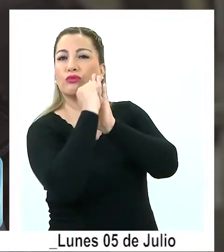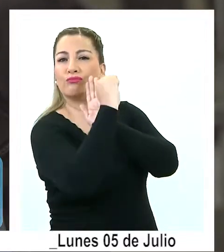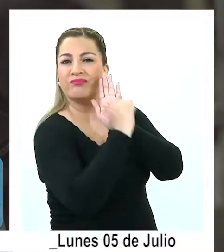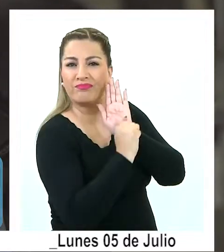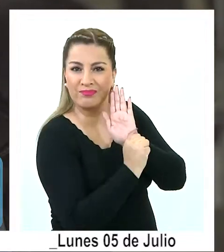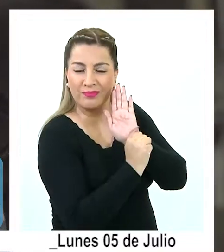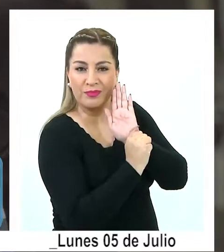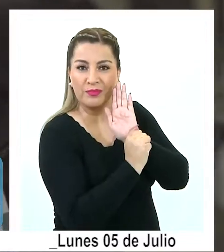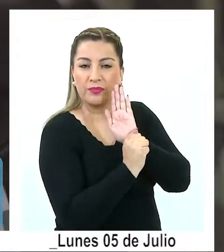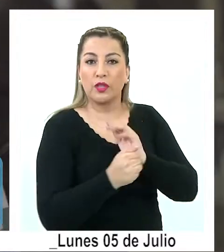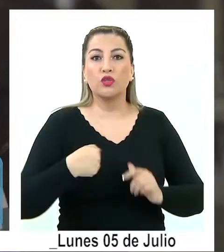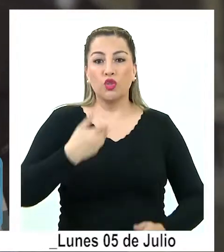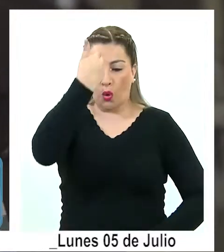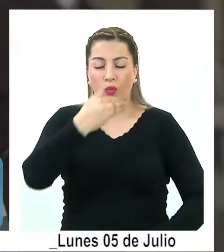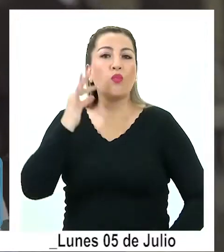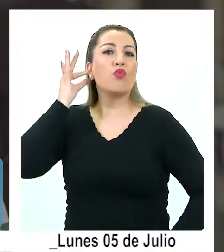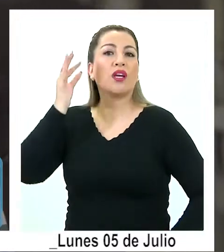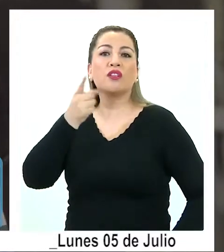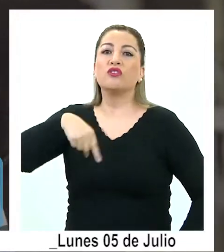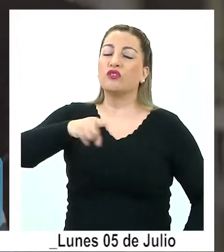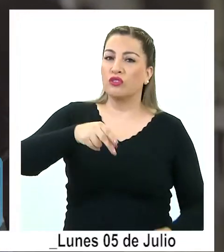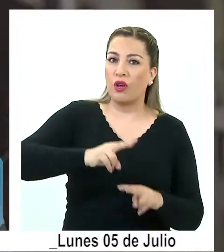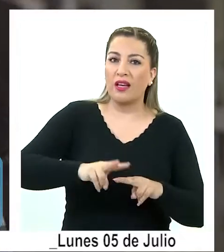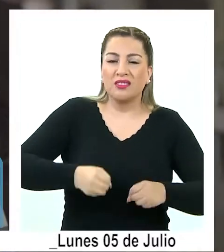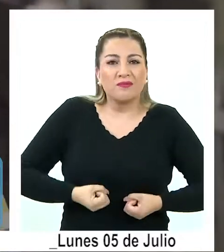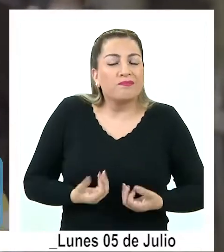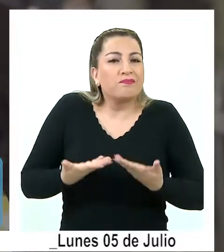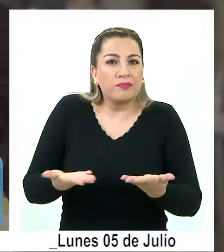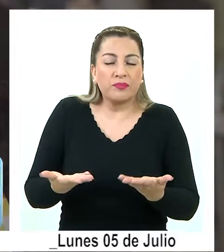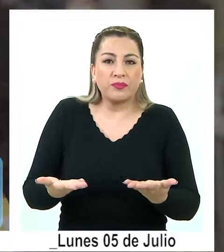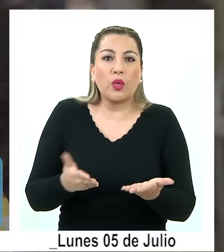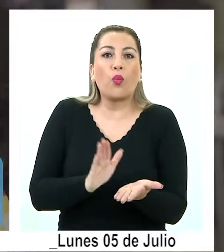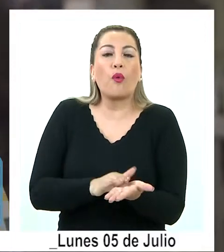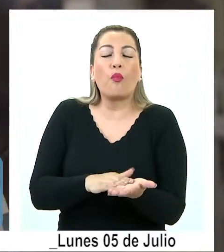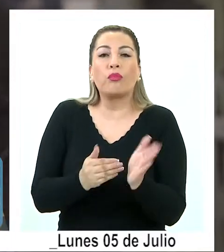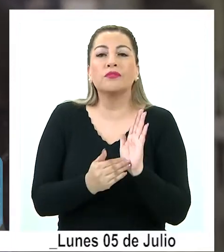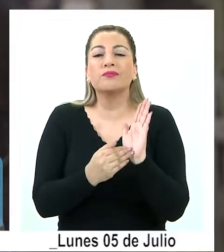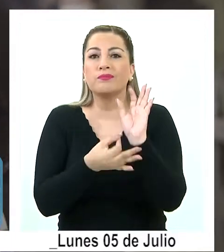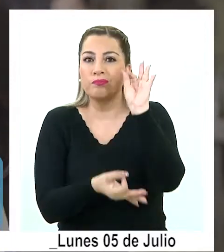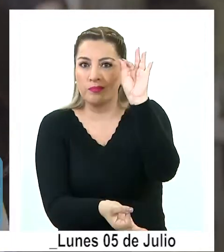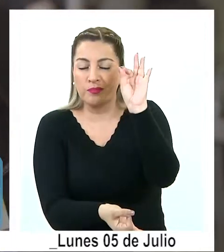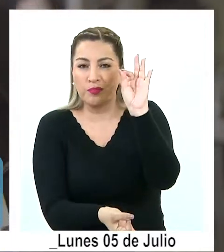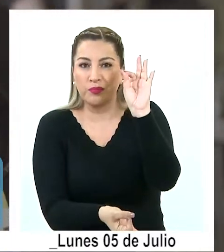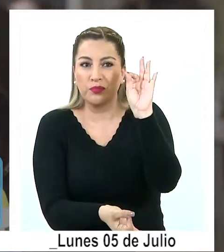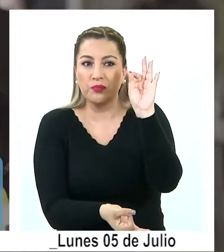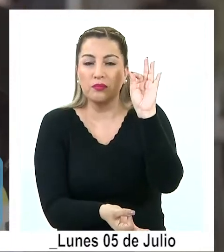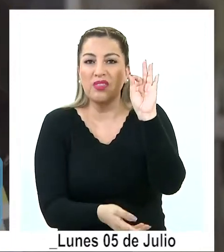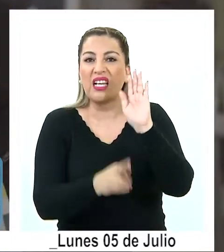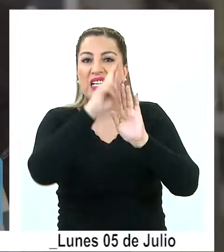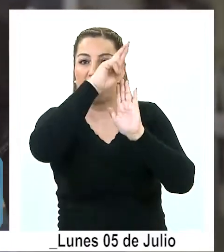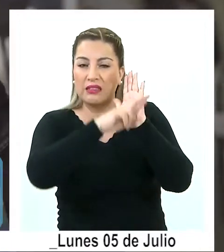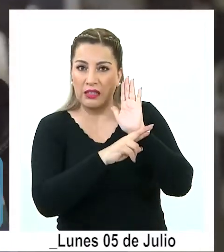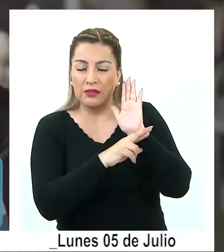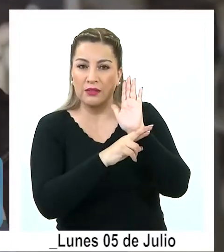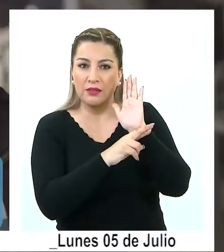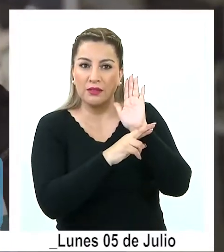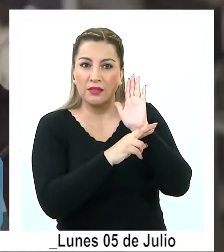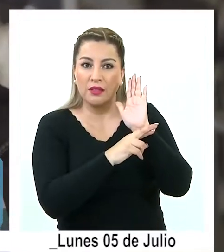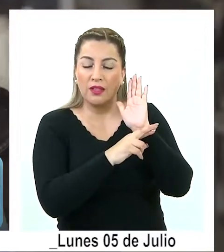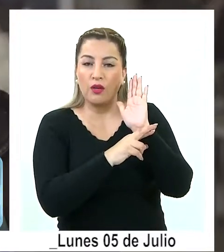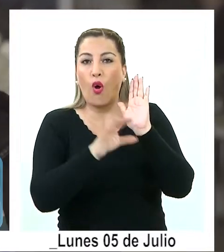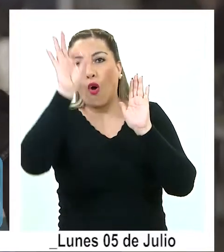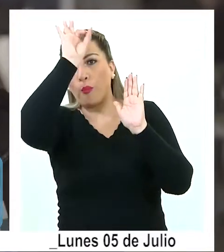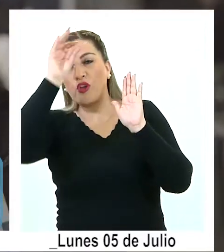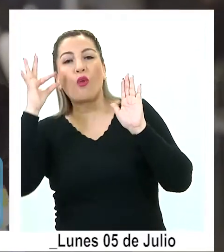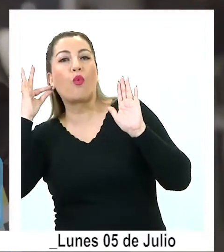nueva constitución. Como mujeres también hemos hecho entrega de una propuesta de reglamento con